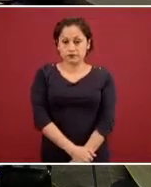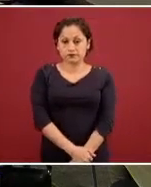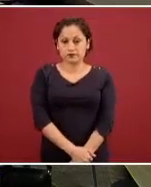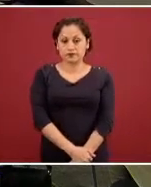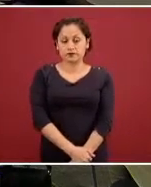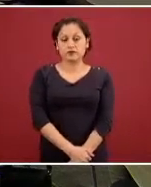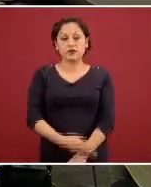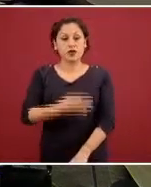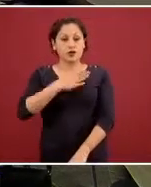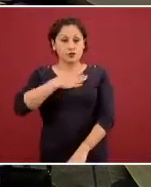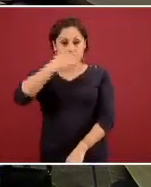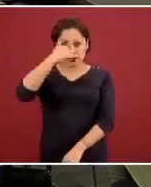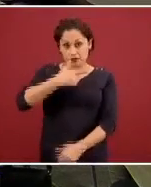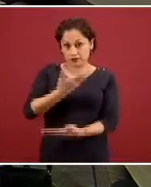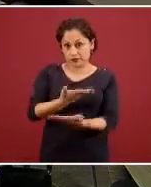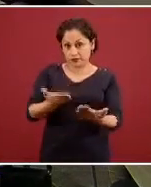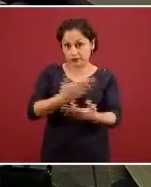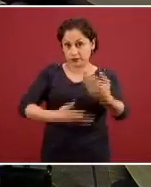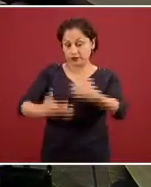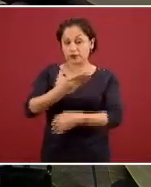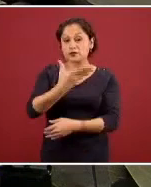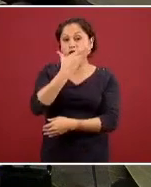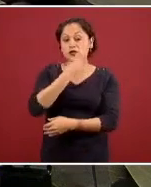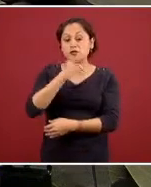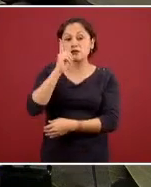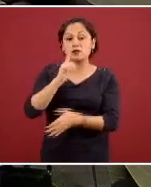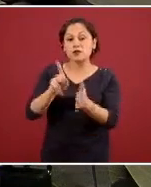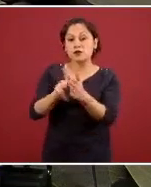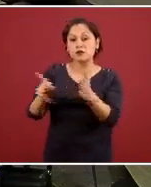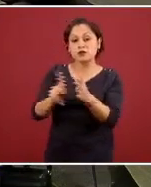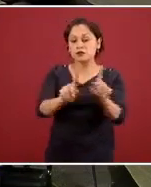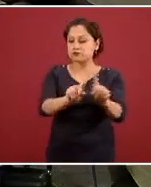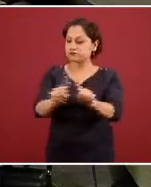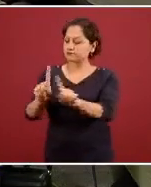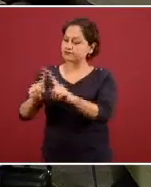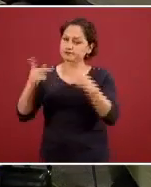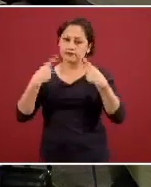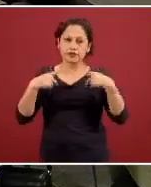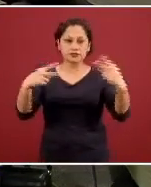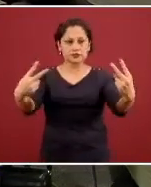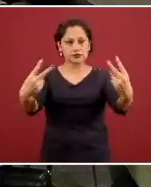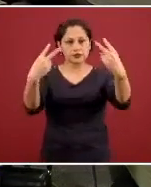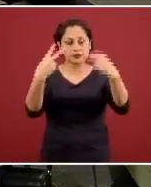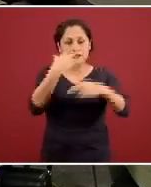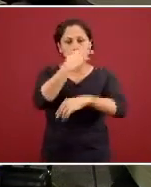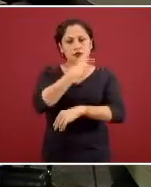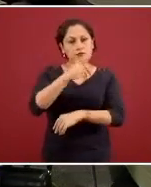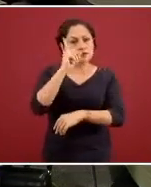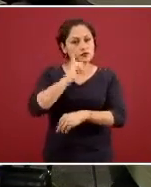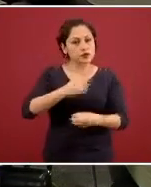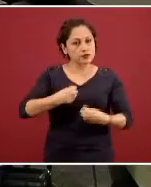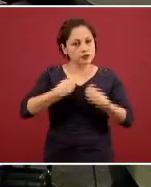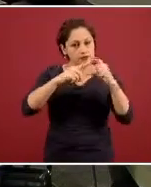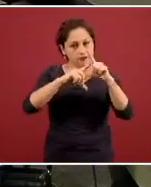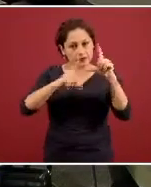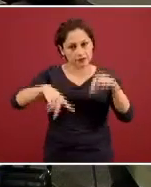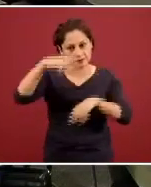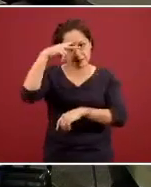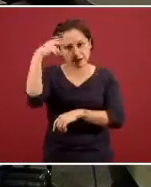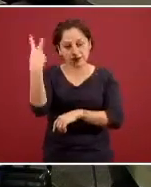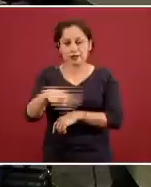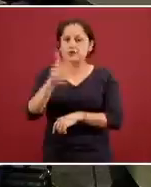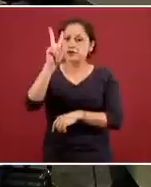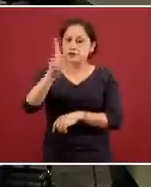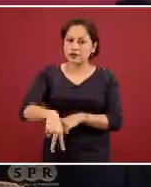Buenas noches a todas todos la gente que viene de prensa al pueblo en general ciudadanas ciudadanos es una gran oportunidad